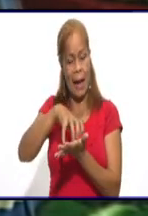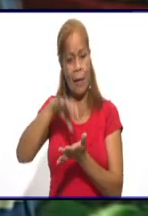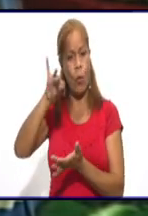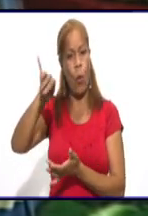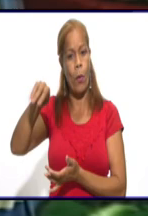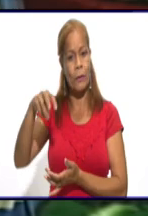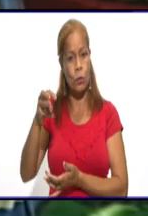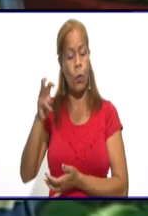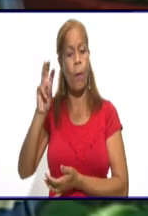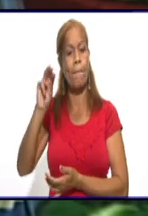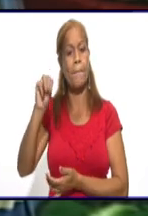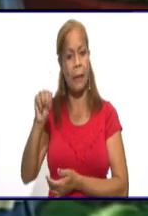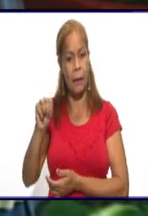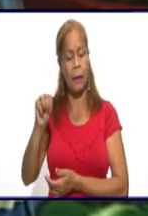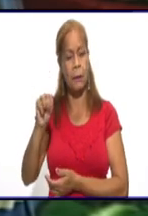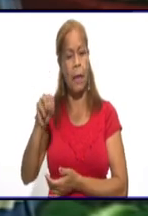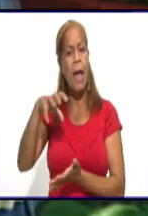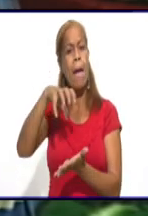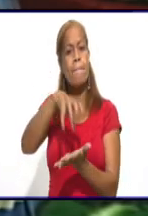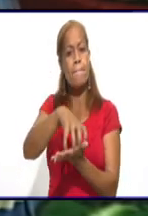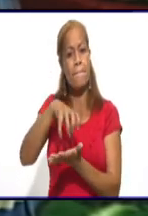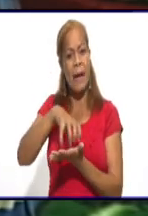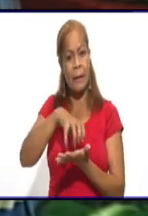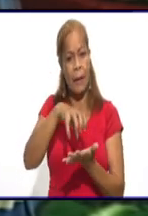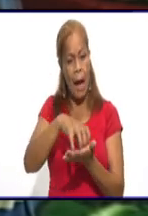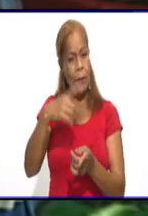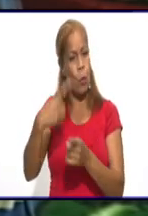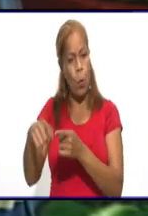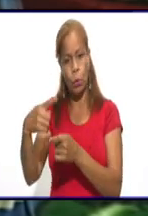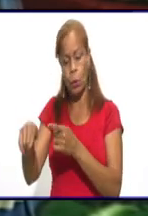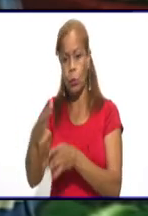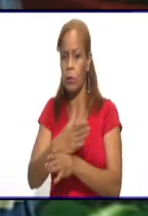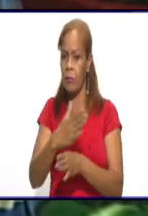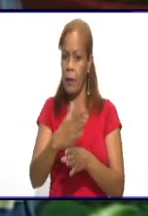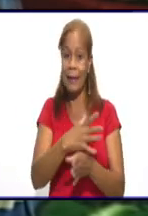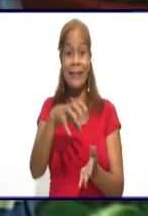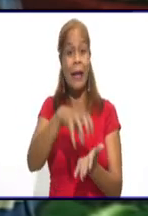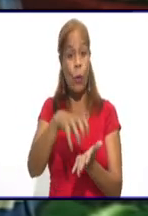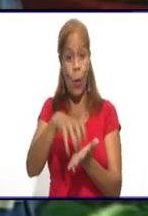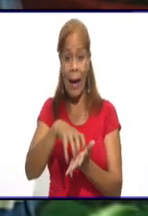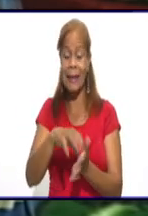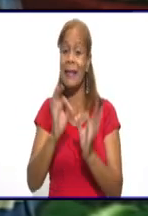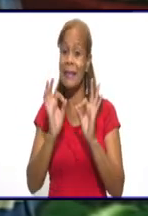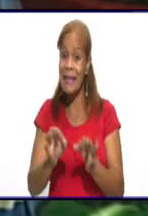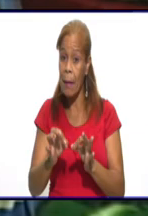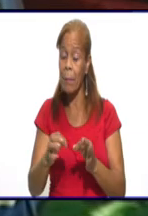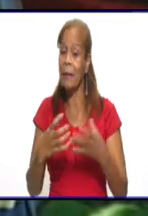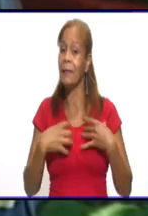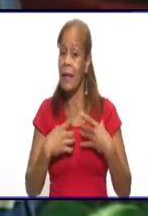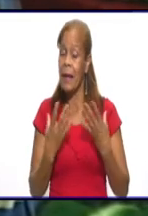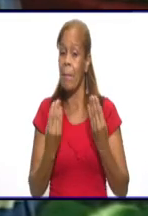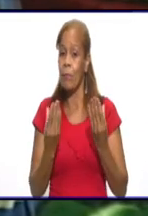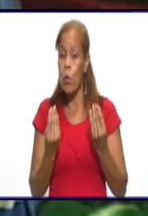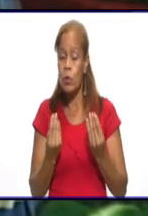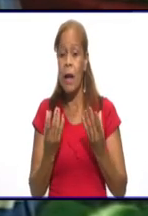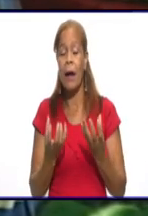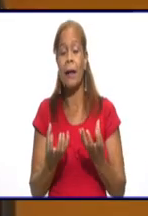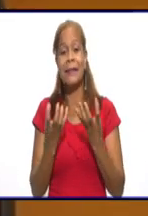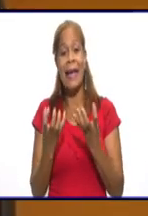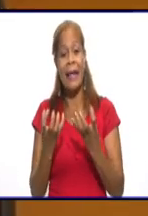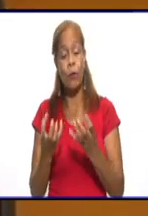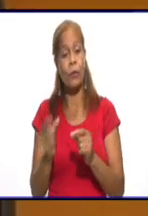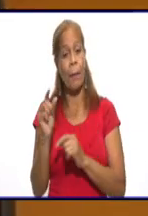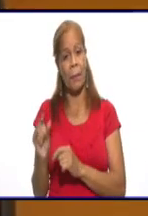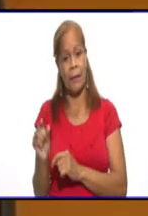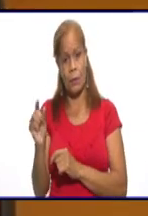Menéndez, el mercado ideal, el supermercado, es un lugar que permanece lleno de personas. Así mismo